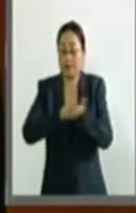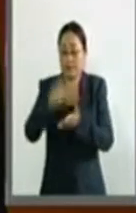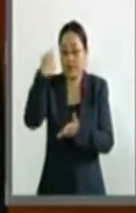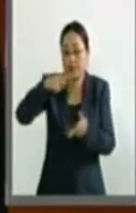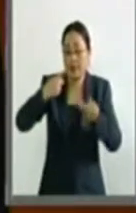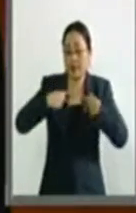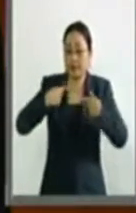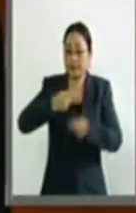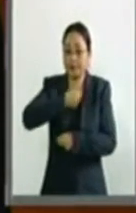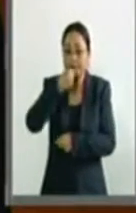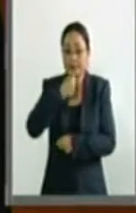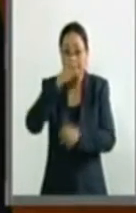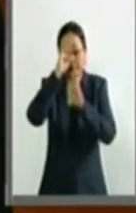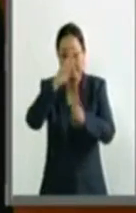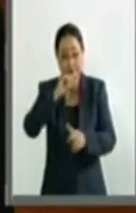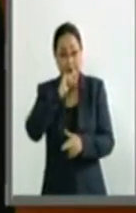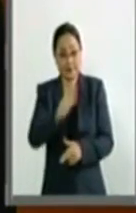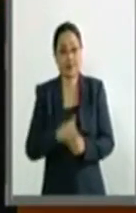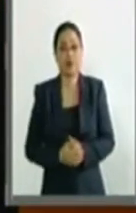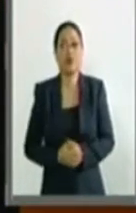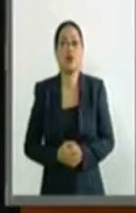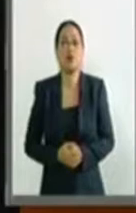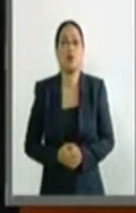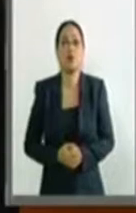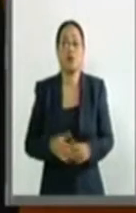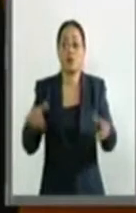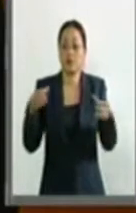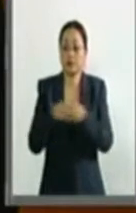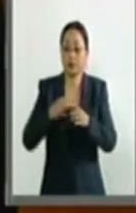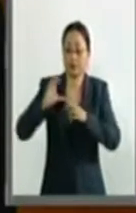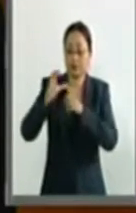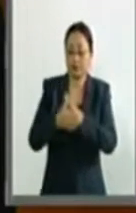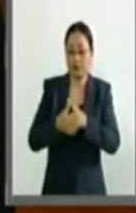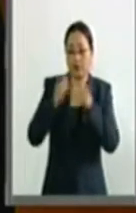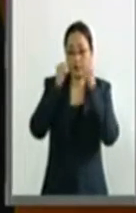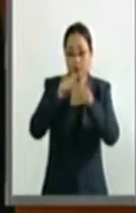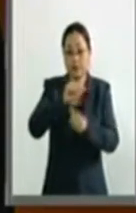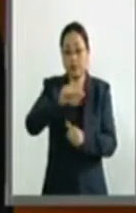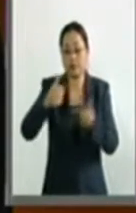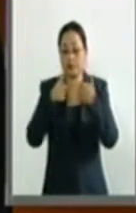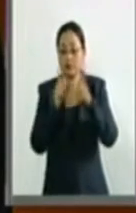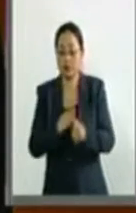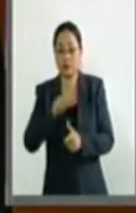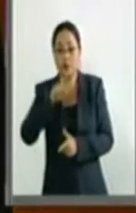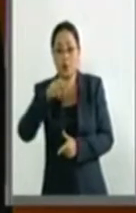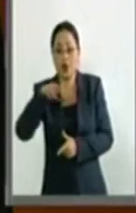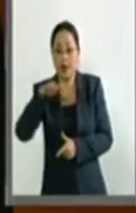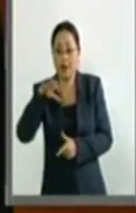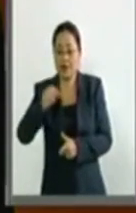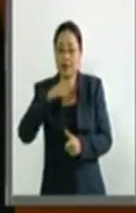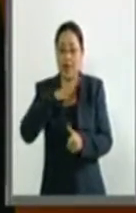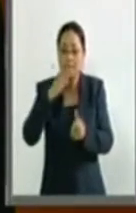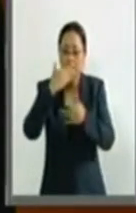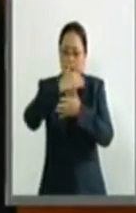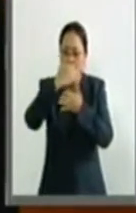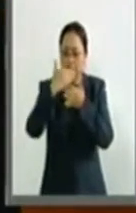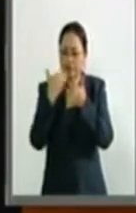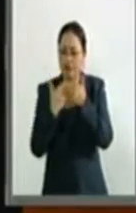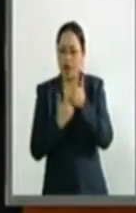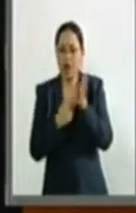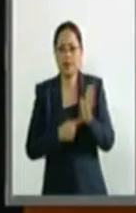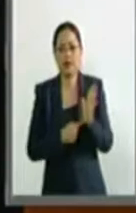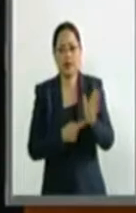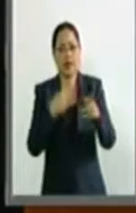respetan. En ese sentido, los integrantes de la Comisión de Atención a Grupos Vulnerables presentamos diversos dictámenes que tienen por